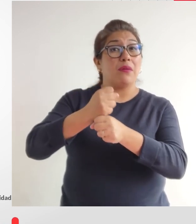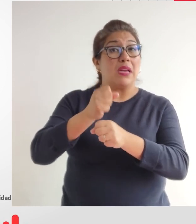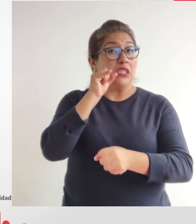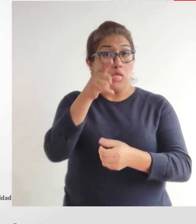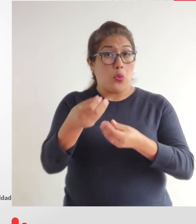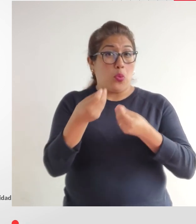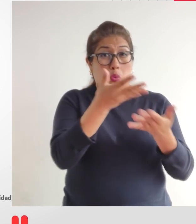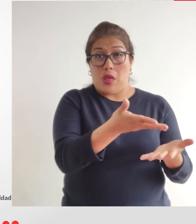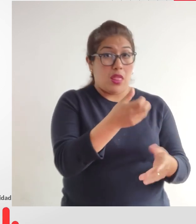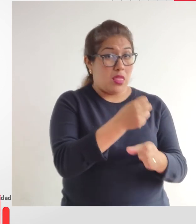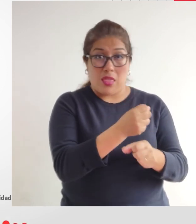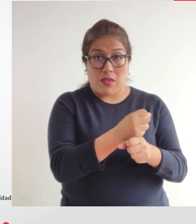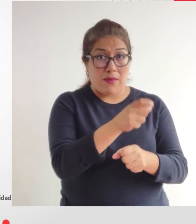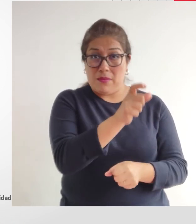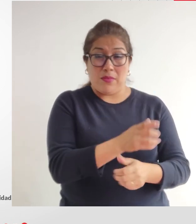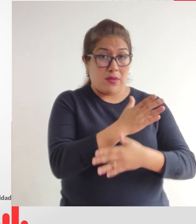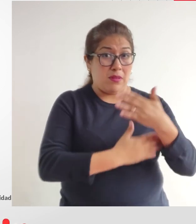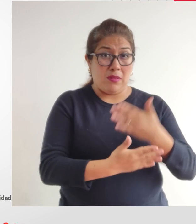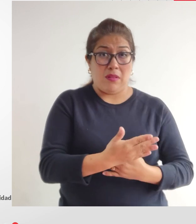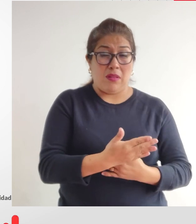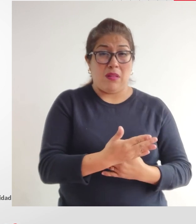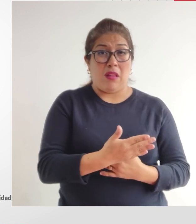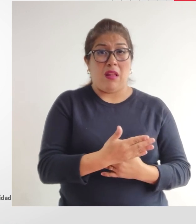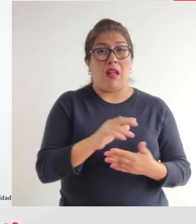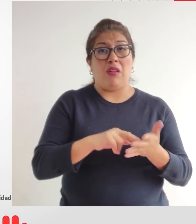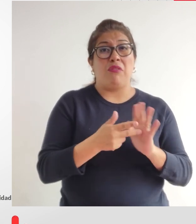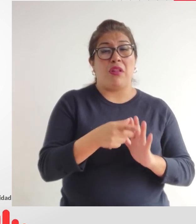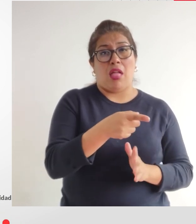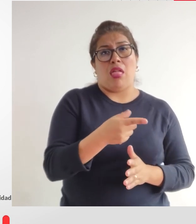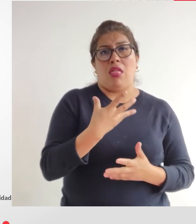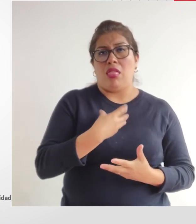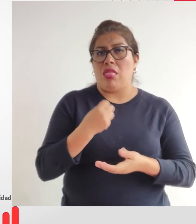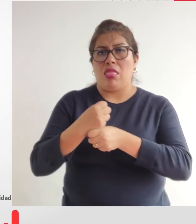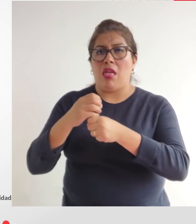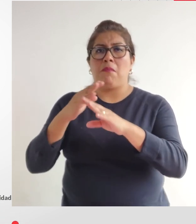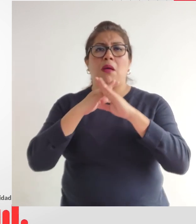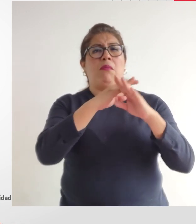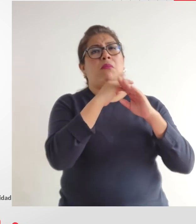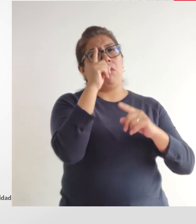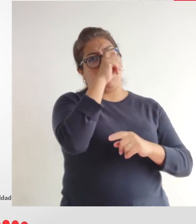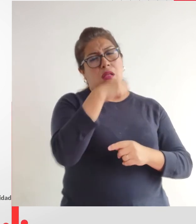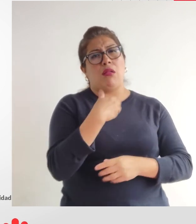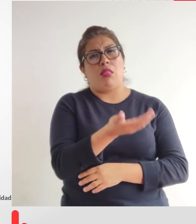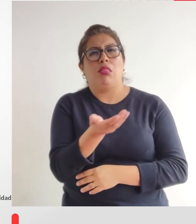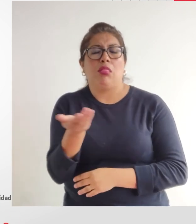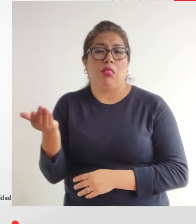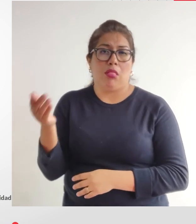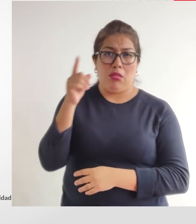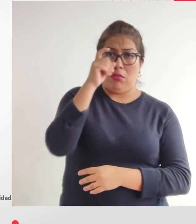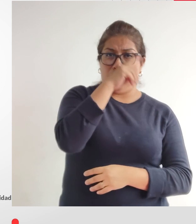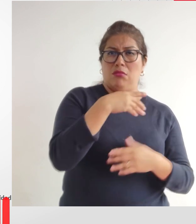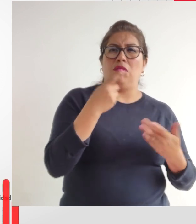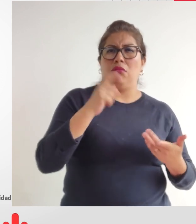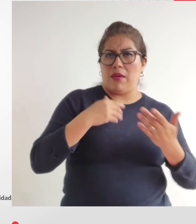le das trabajo a la persona con discapacidad la condenas a la limosna y no avanzamos en el primer objetivo de